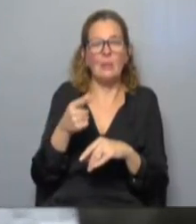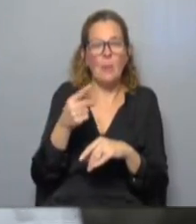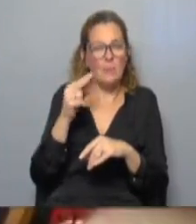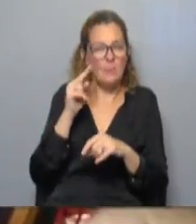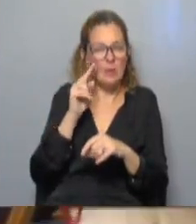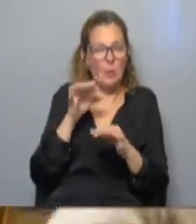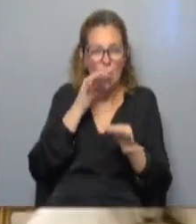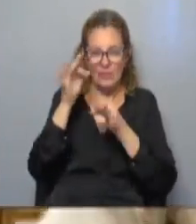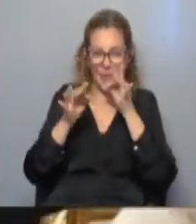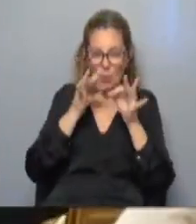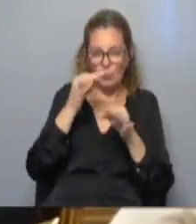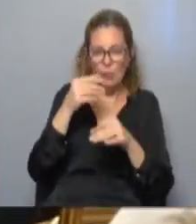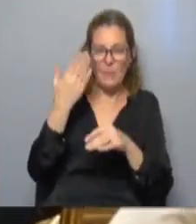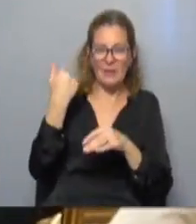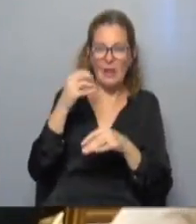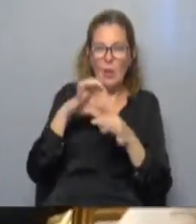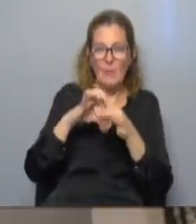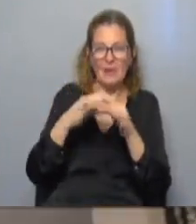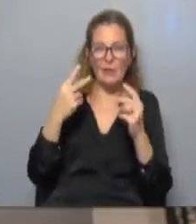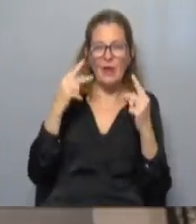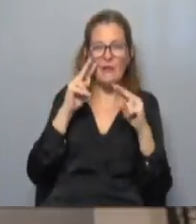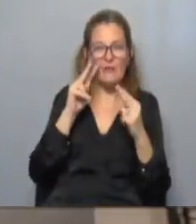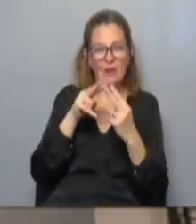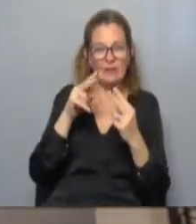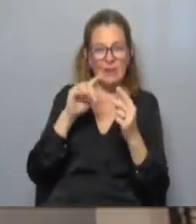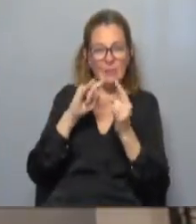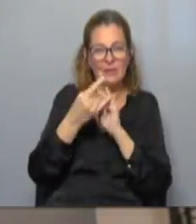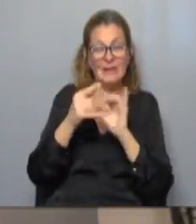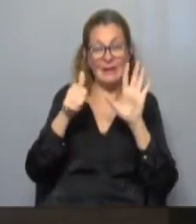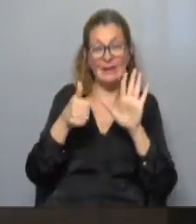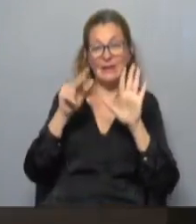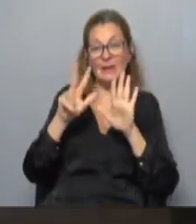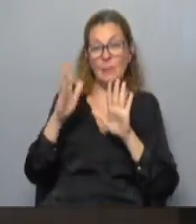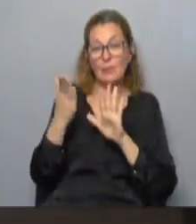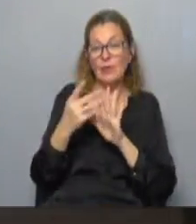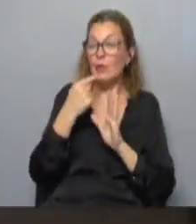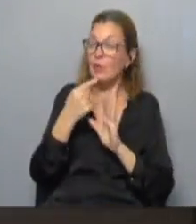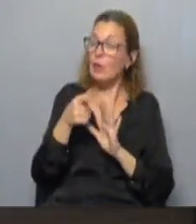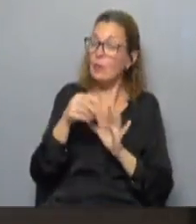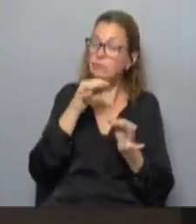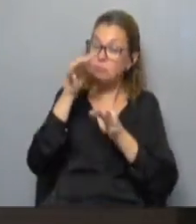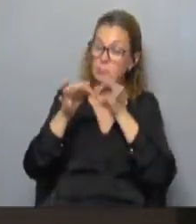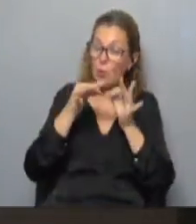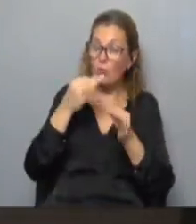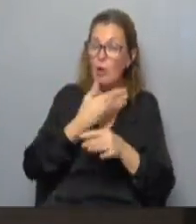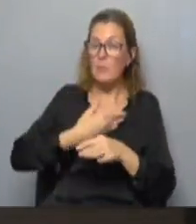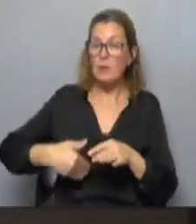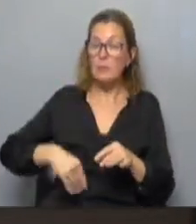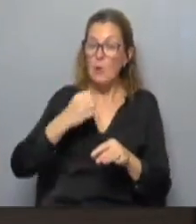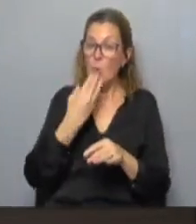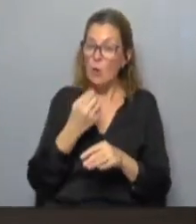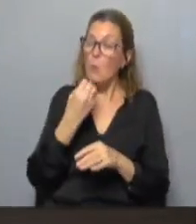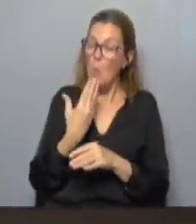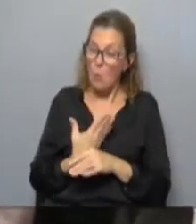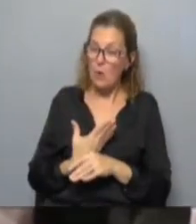referencia al discurso que dio el pasado miércoles ante el Congreso donde el 63% de los consultados consideró que el discurso del presidente fue bueno o